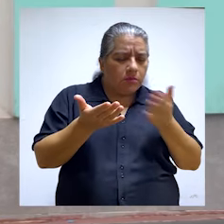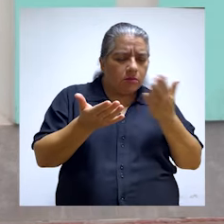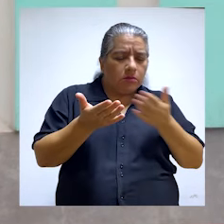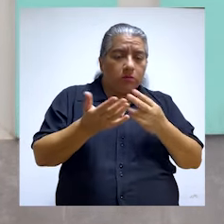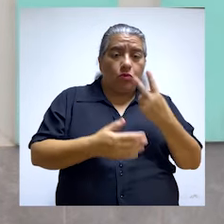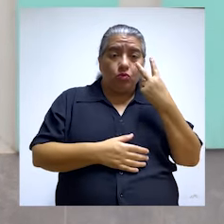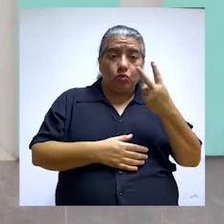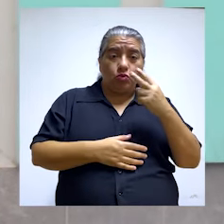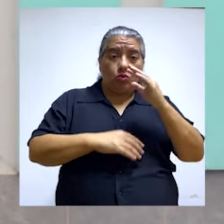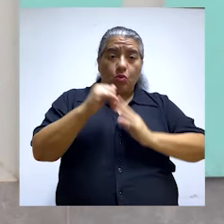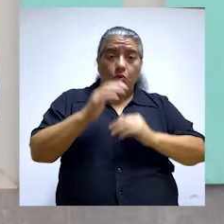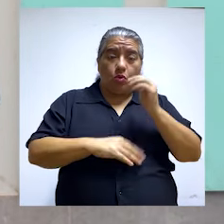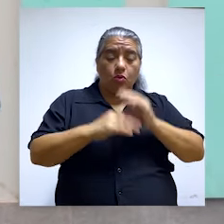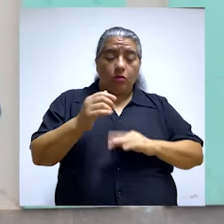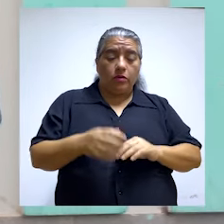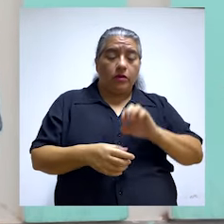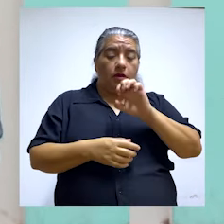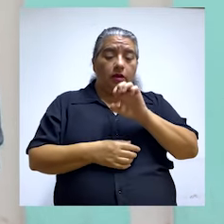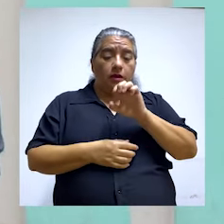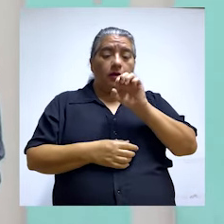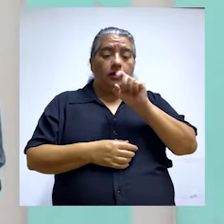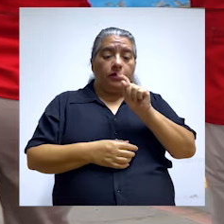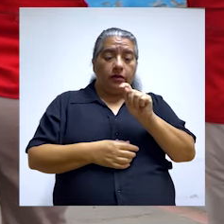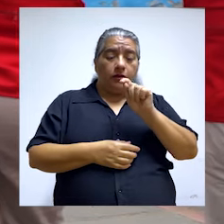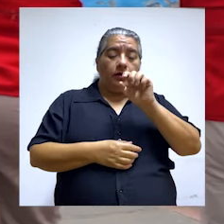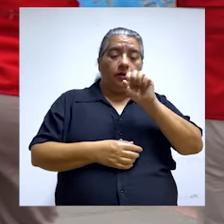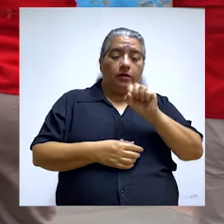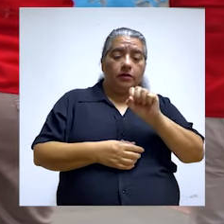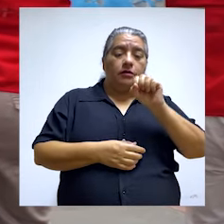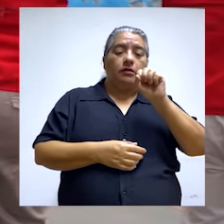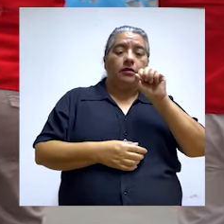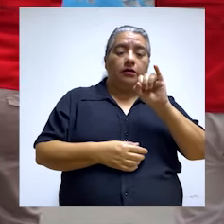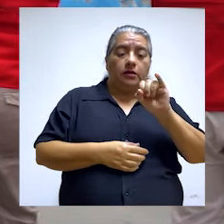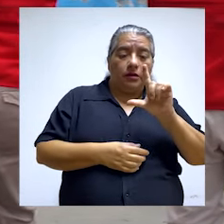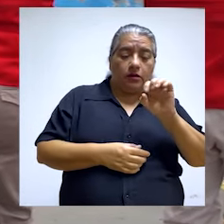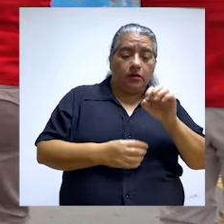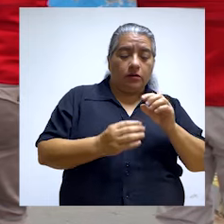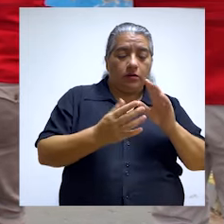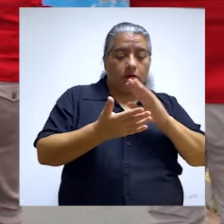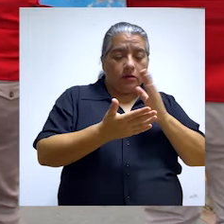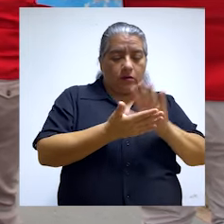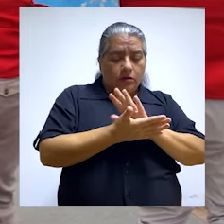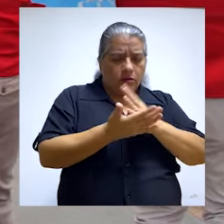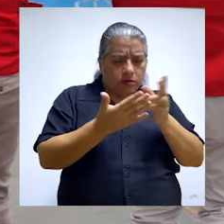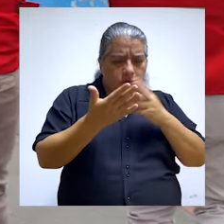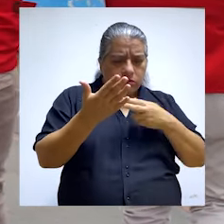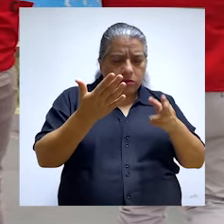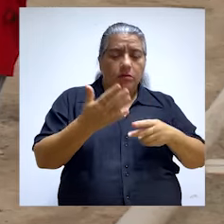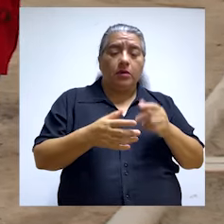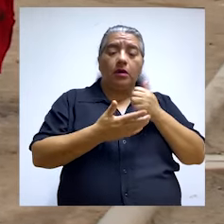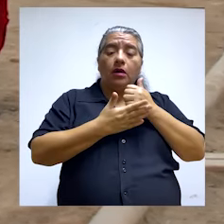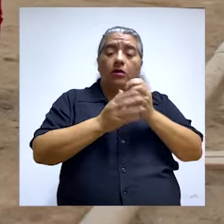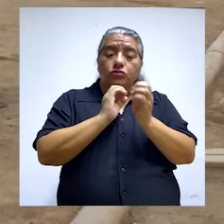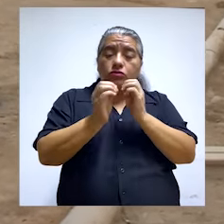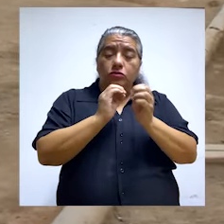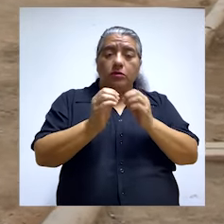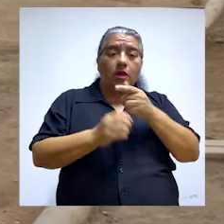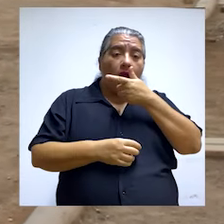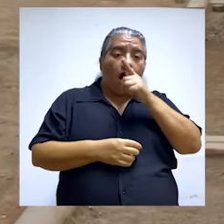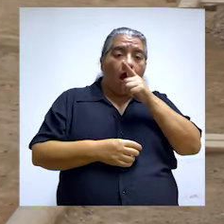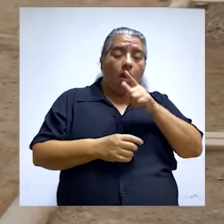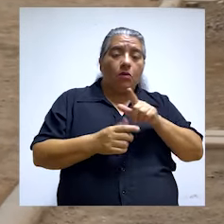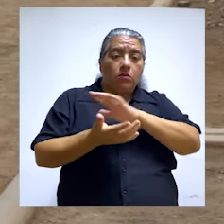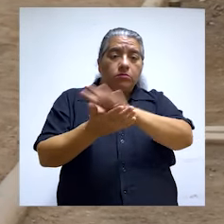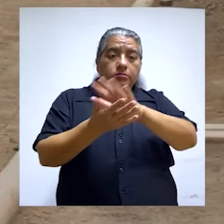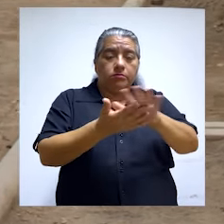documentación relacionada a dos obras a cargo de la EPS Hilo, cuyo objetivo es la rehabilitación y mejoramiento de redes